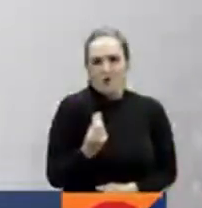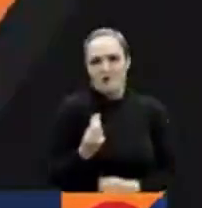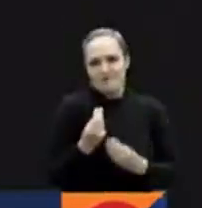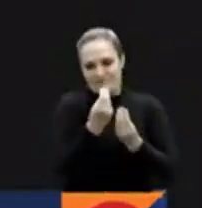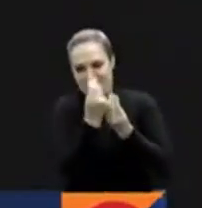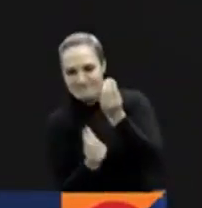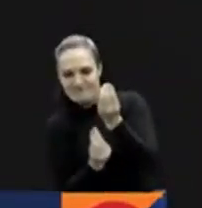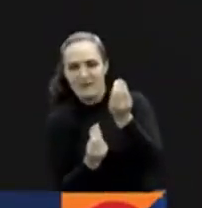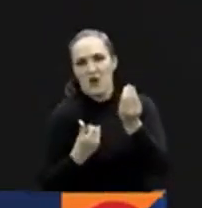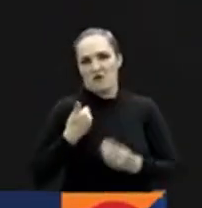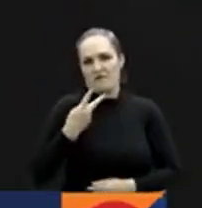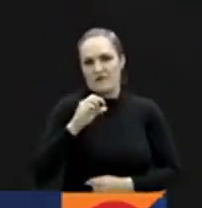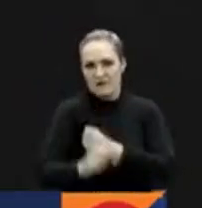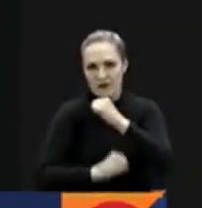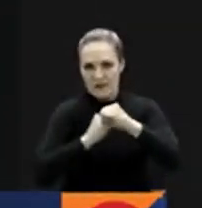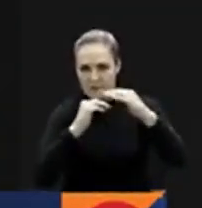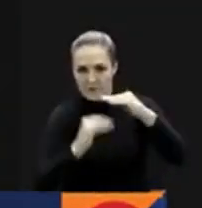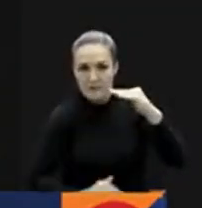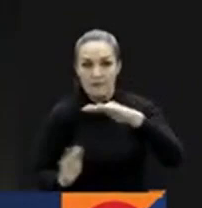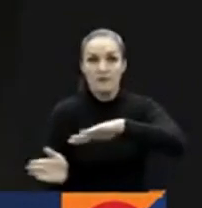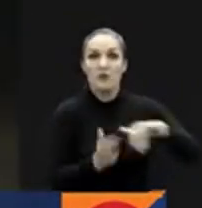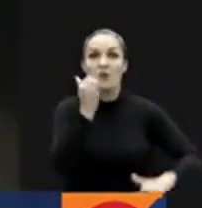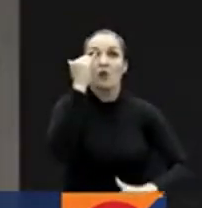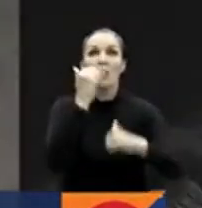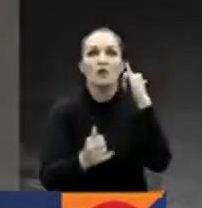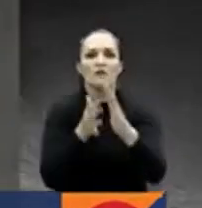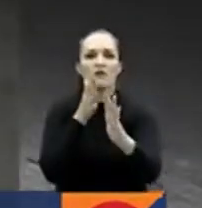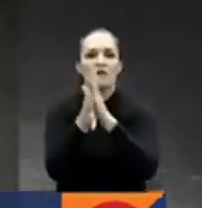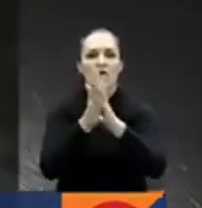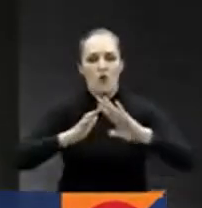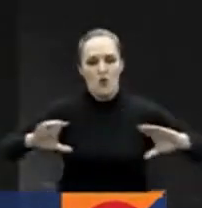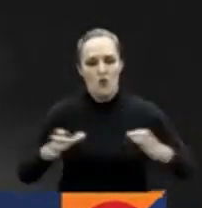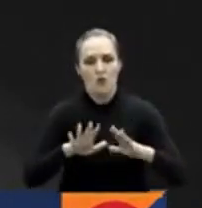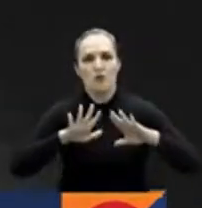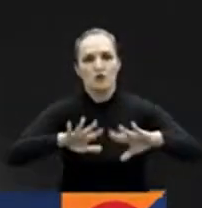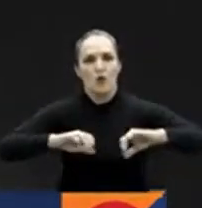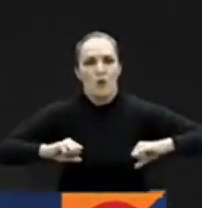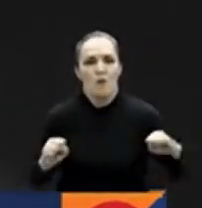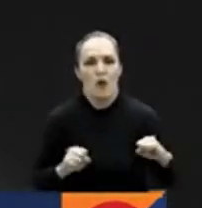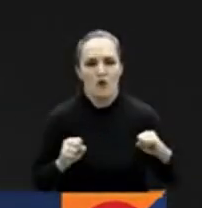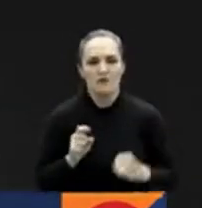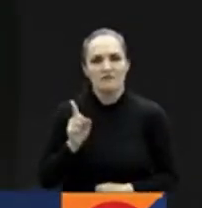deportiva. Al cierre, la nueva canción de la banda bogotana Cabaleta.